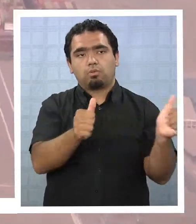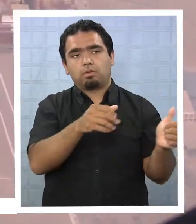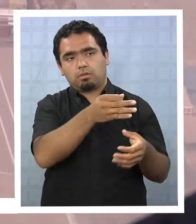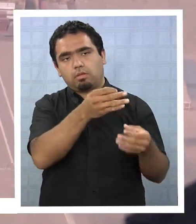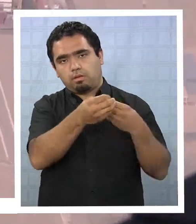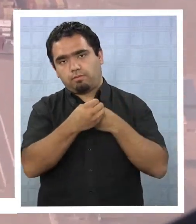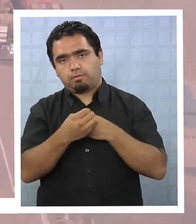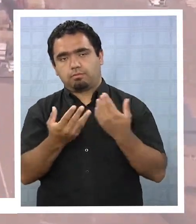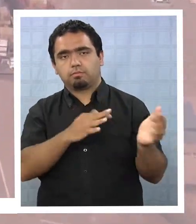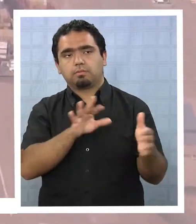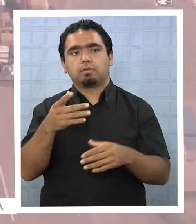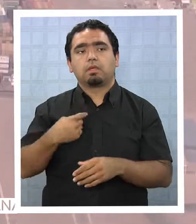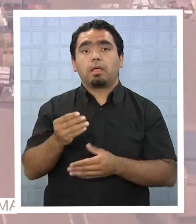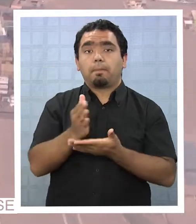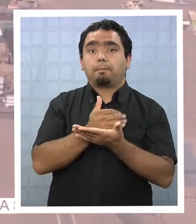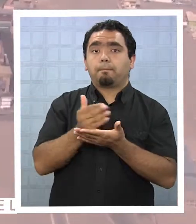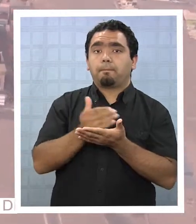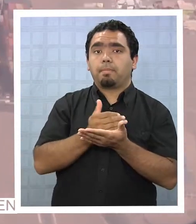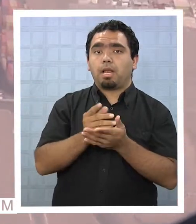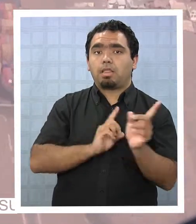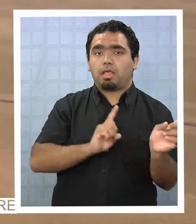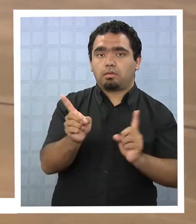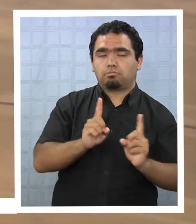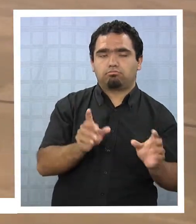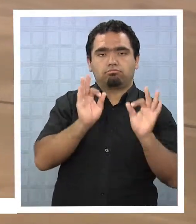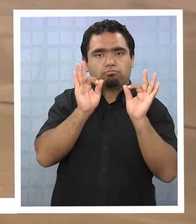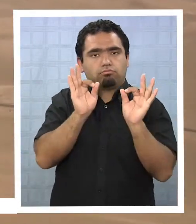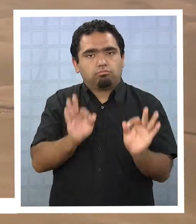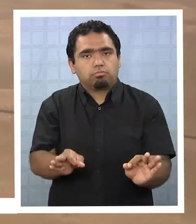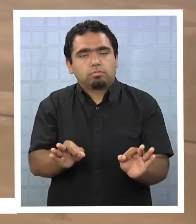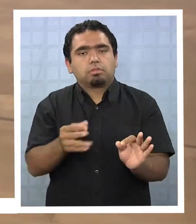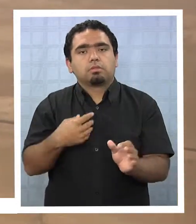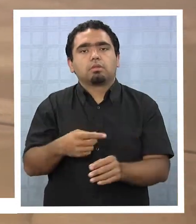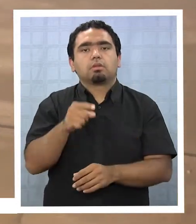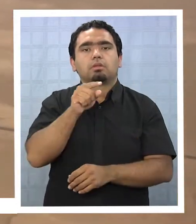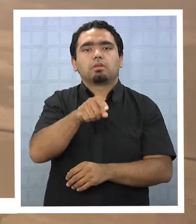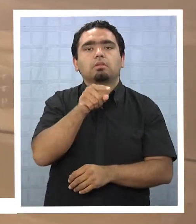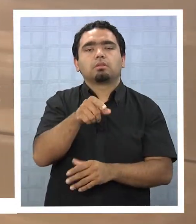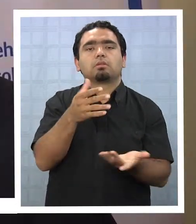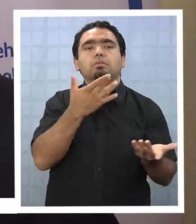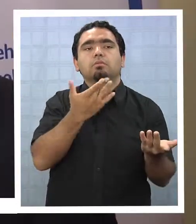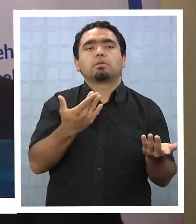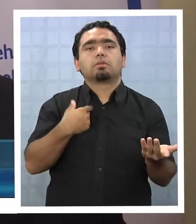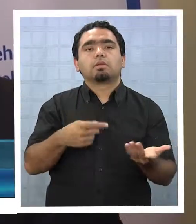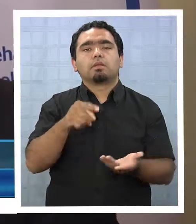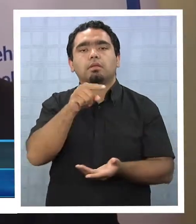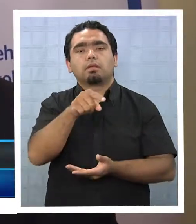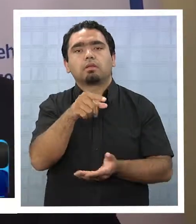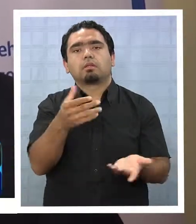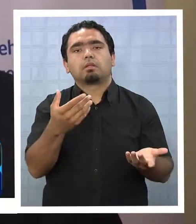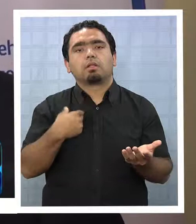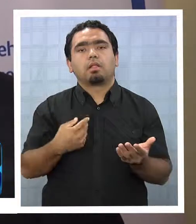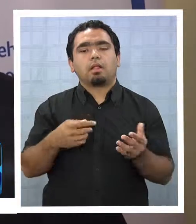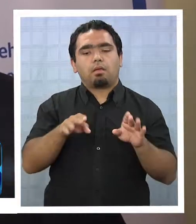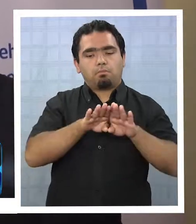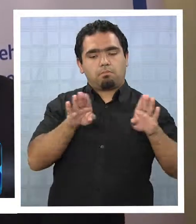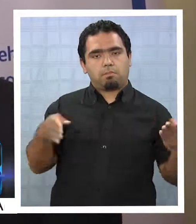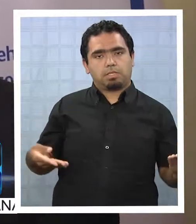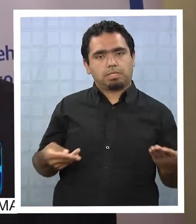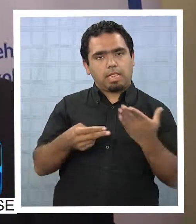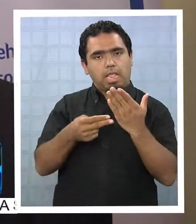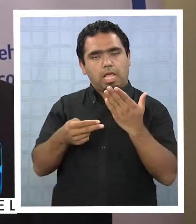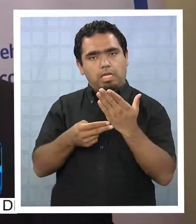El plan de acción fue positivo, digo esto producto de que realizamos una mesa técnica, nos